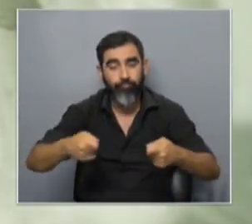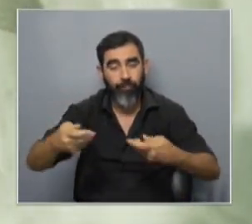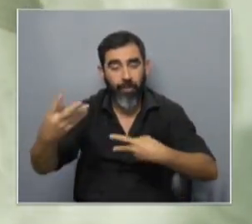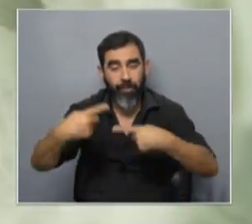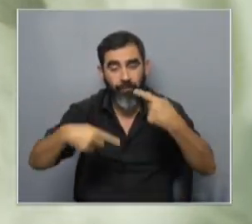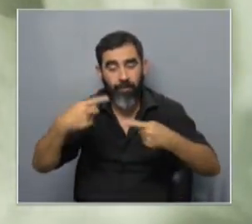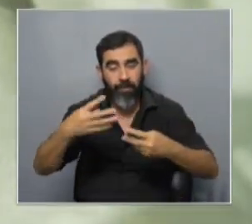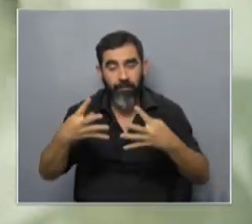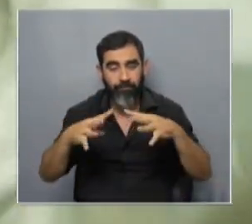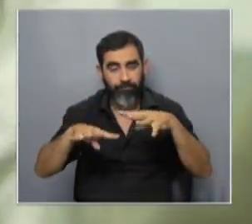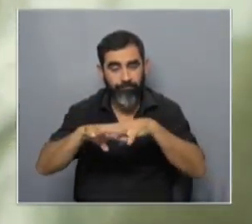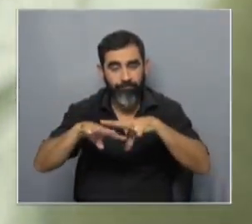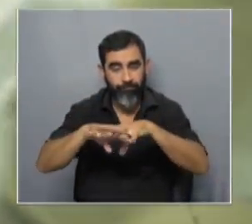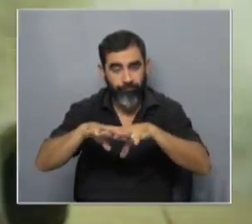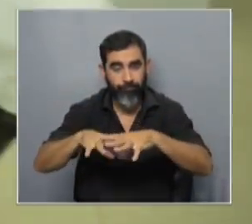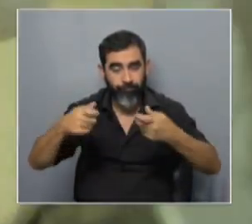diferentes tamices